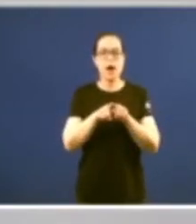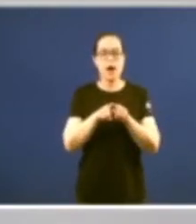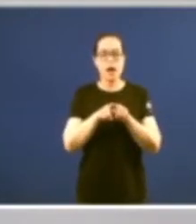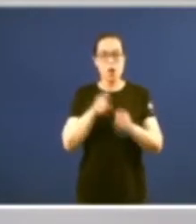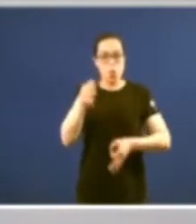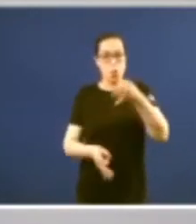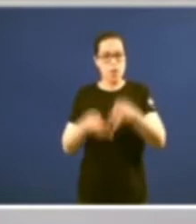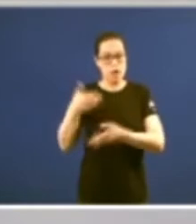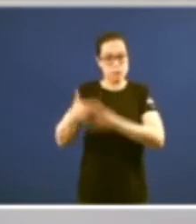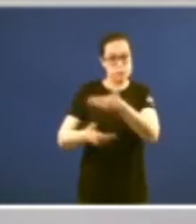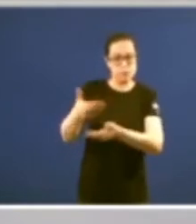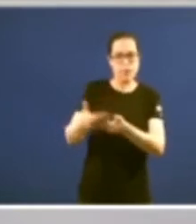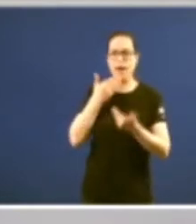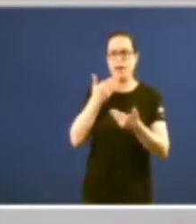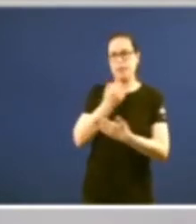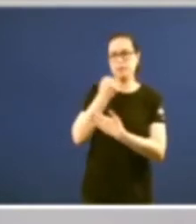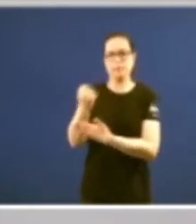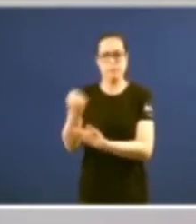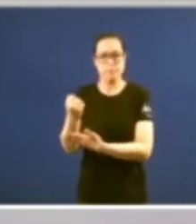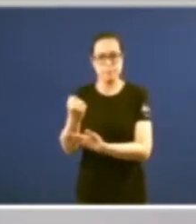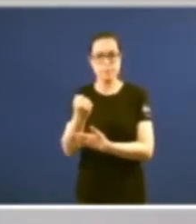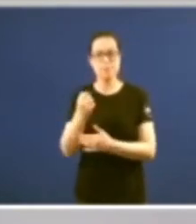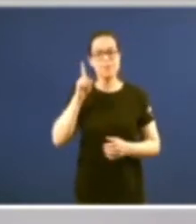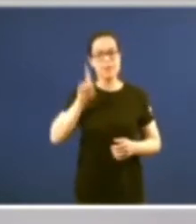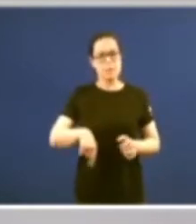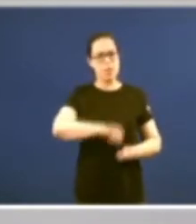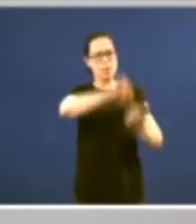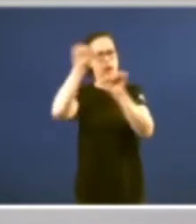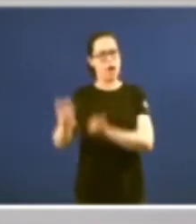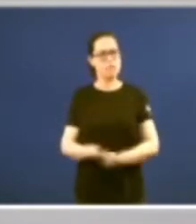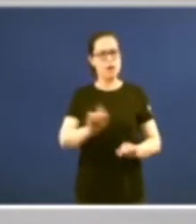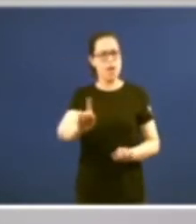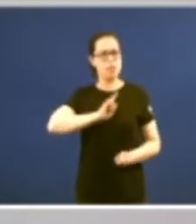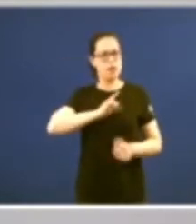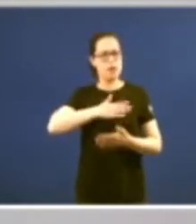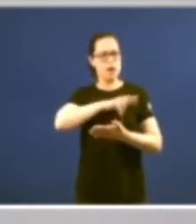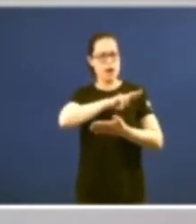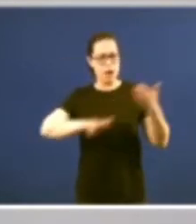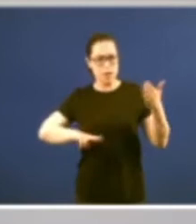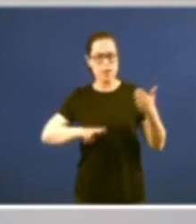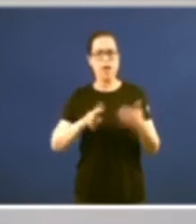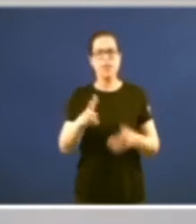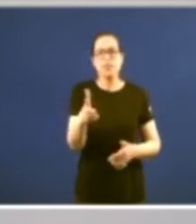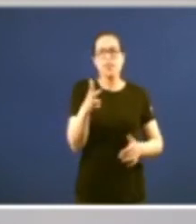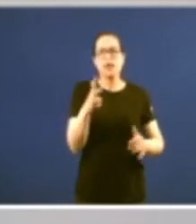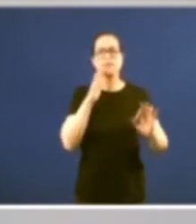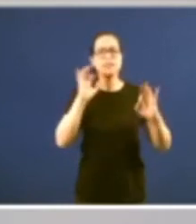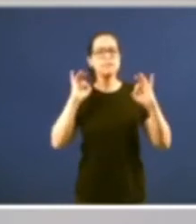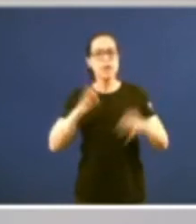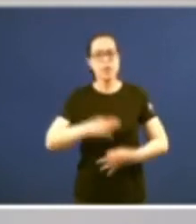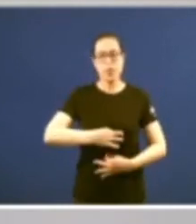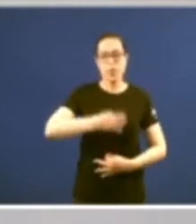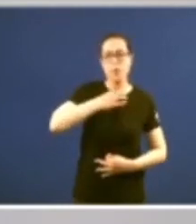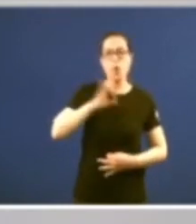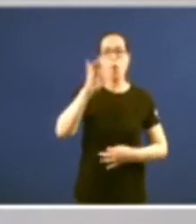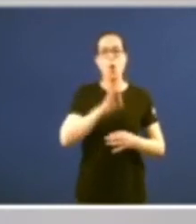órganos judiciales que propicia también la defensa de lo gallego la defensa del derecho especial civil o foral